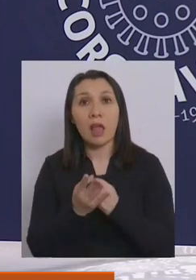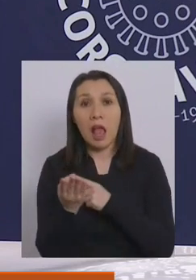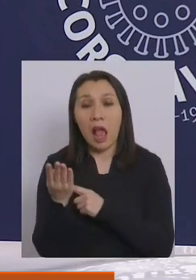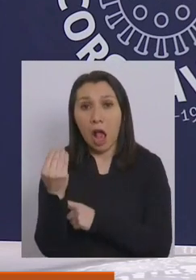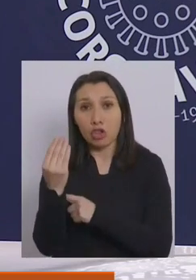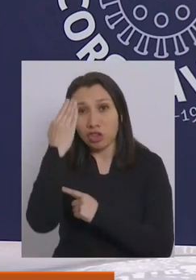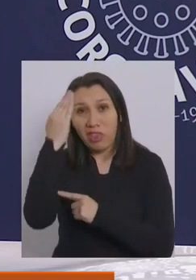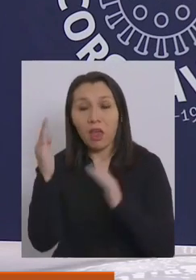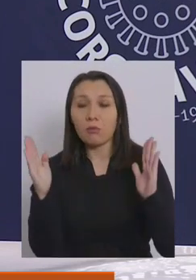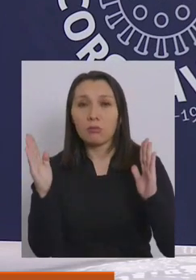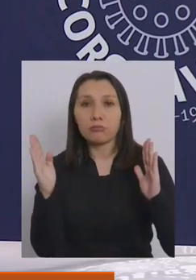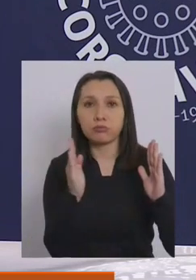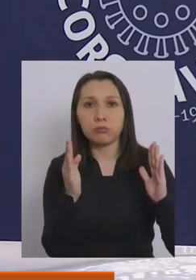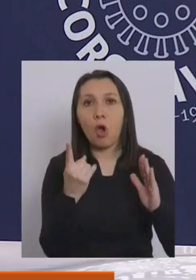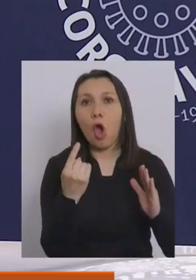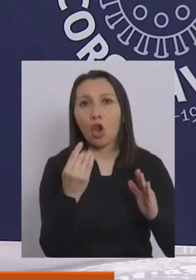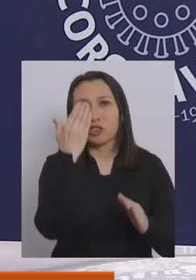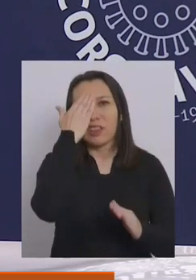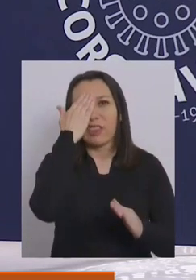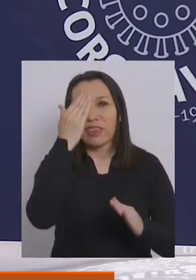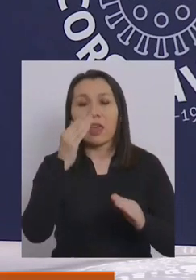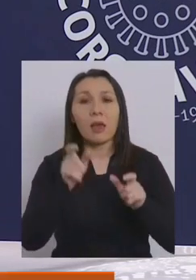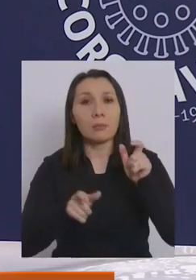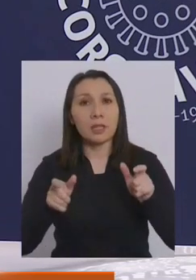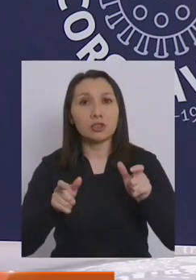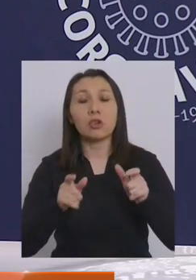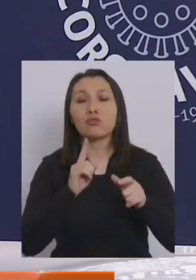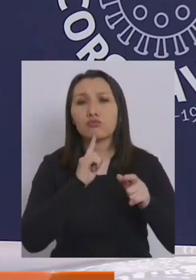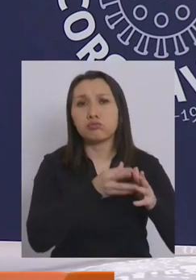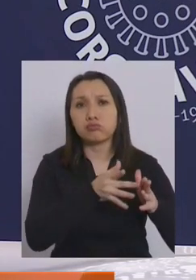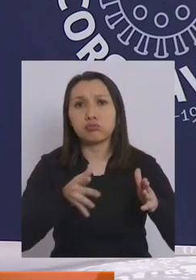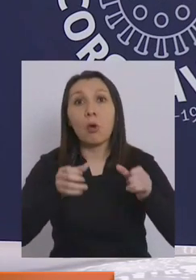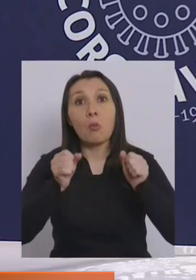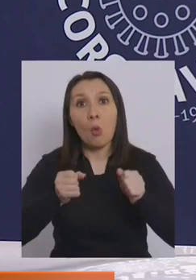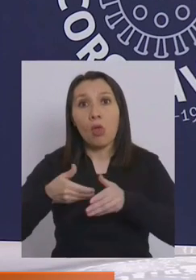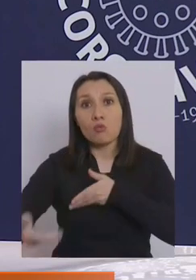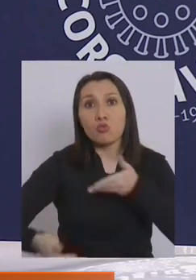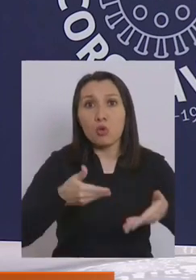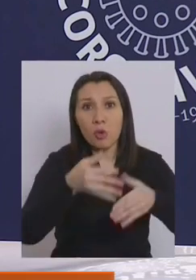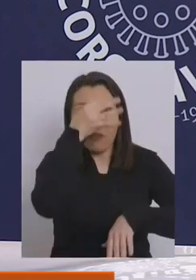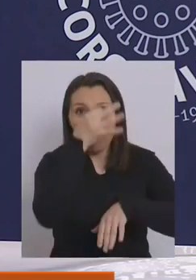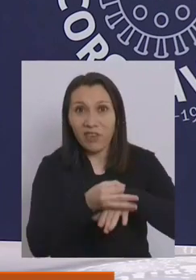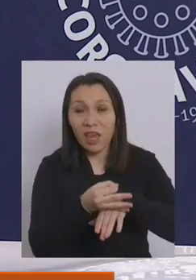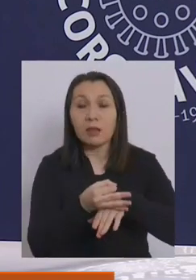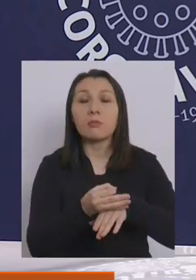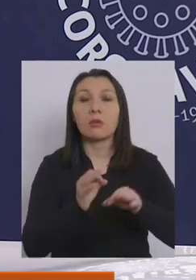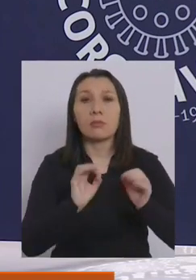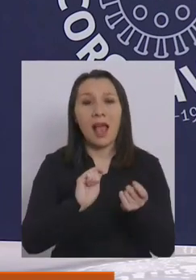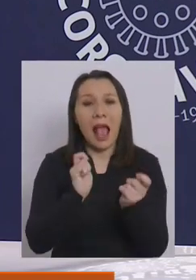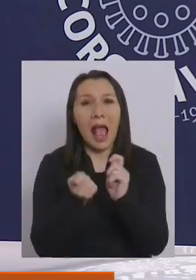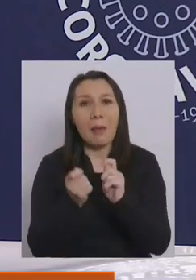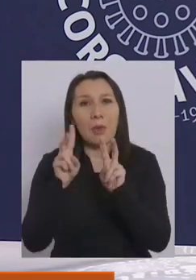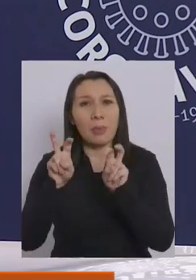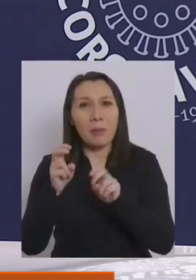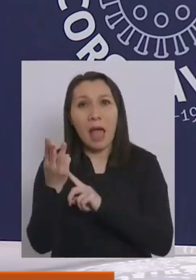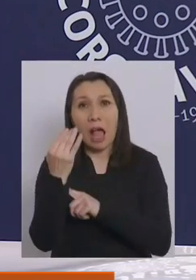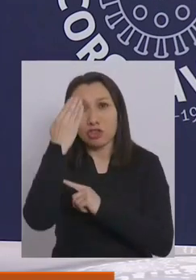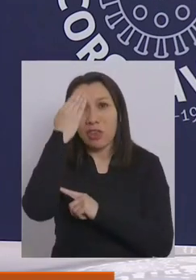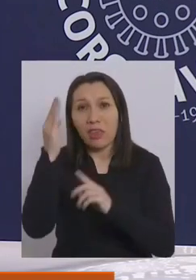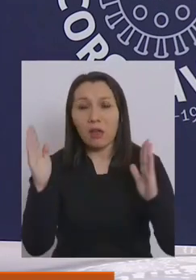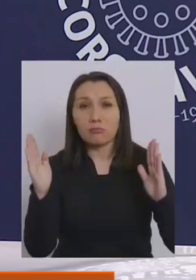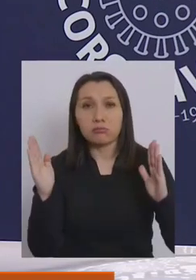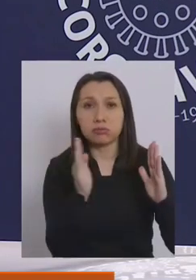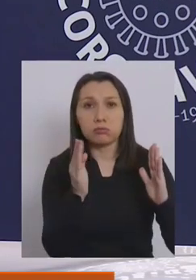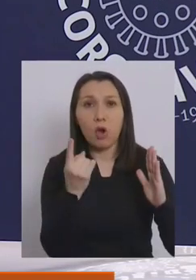días. Y esta baja de casos activos que se va a ver reflejado en el día de hoy, este cambio de definición lo vamos a ver